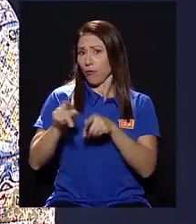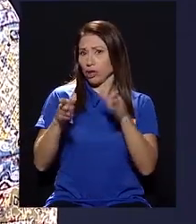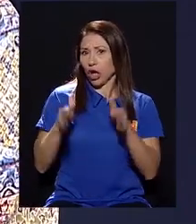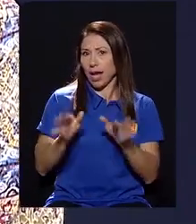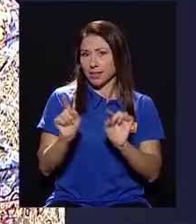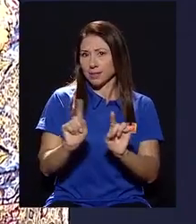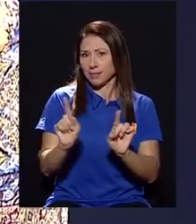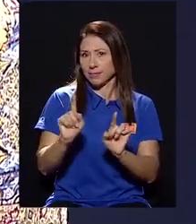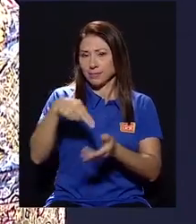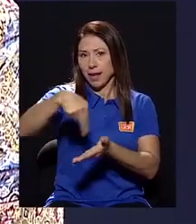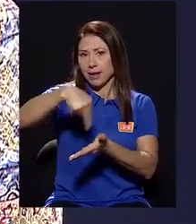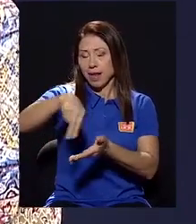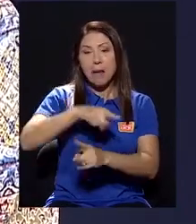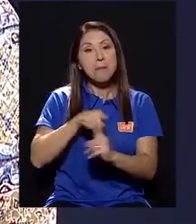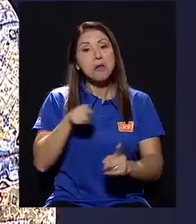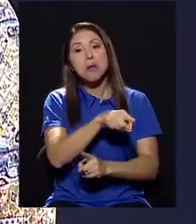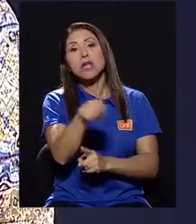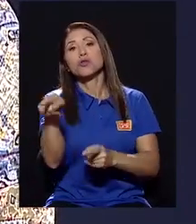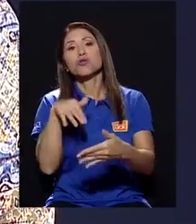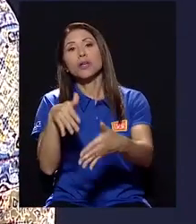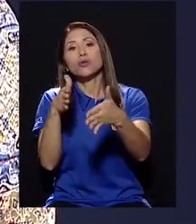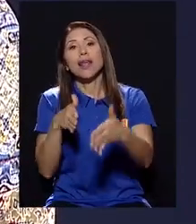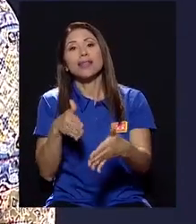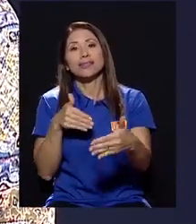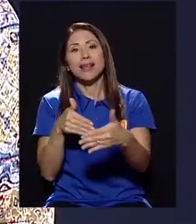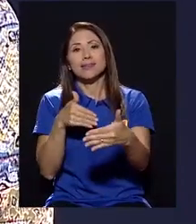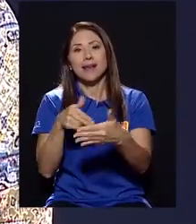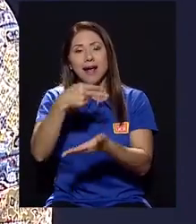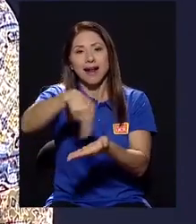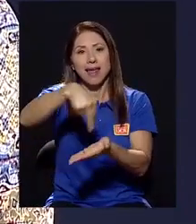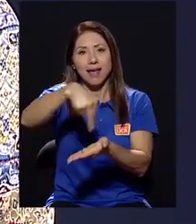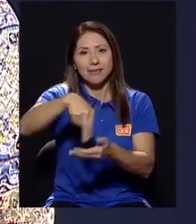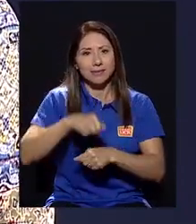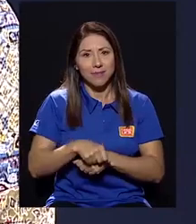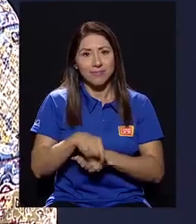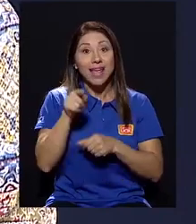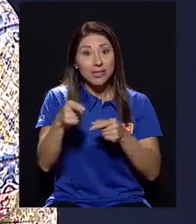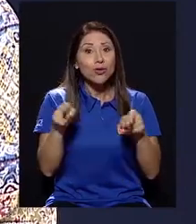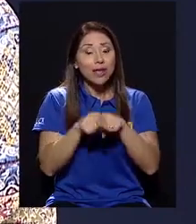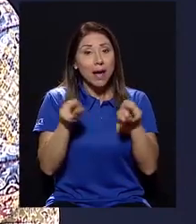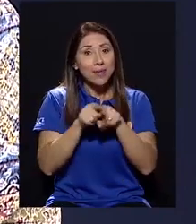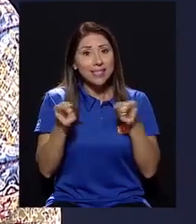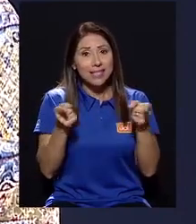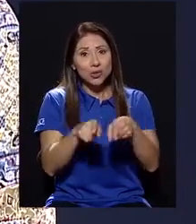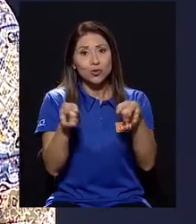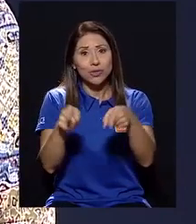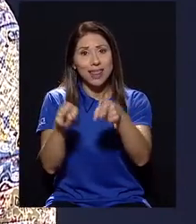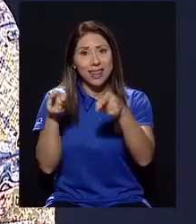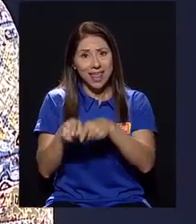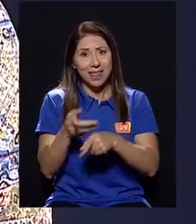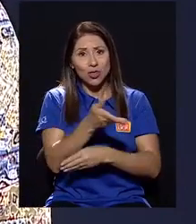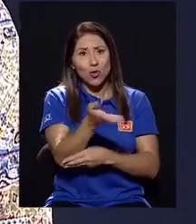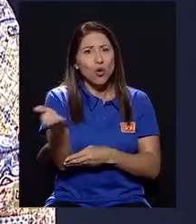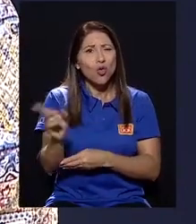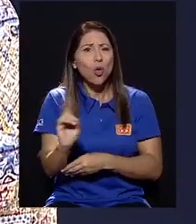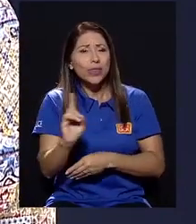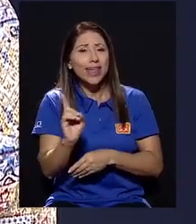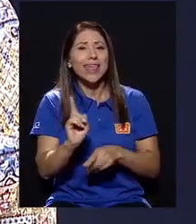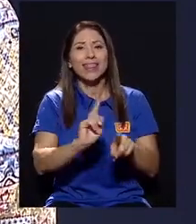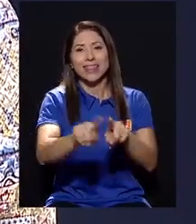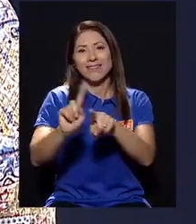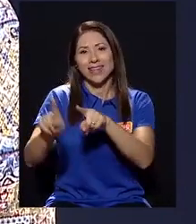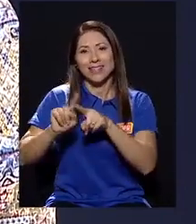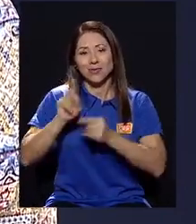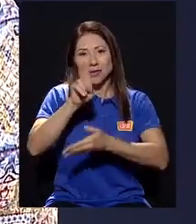estudiantes que se acercan a la danza. Y esto está sucediendo, también, este colectivo de estudiantes bailarines en las